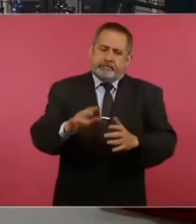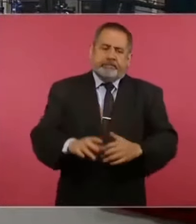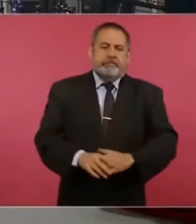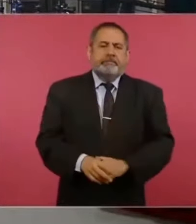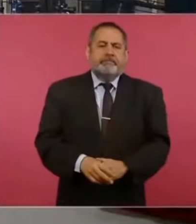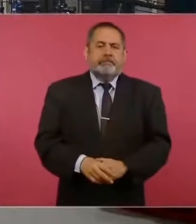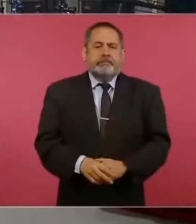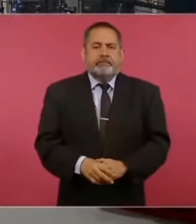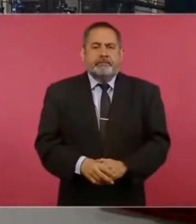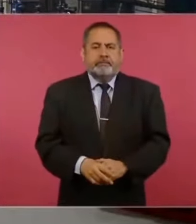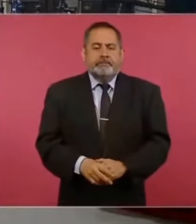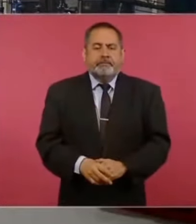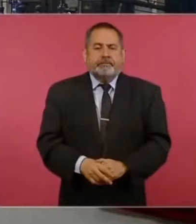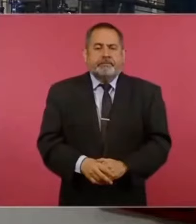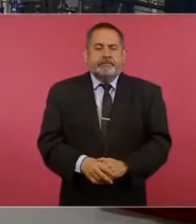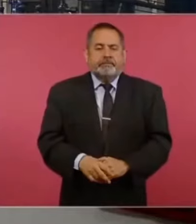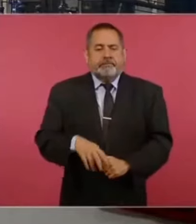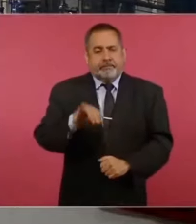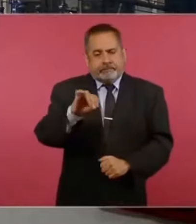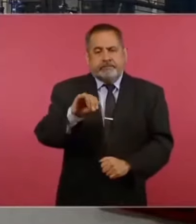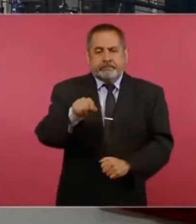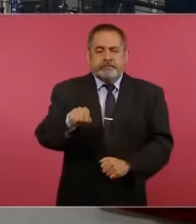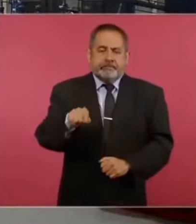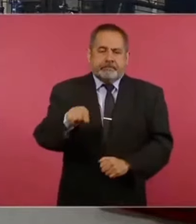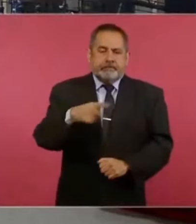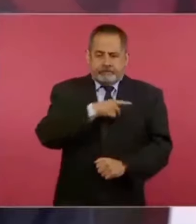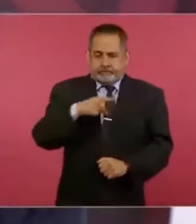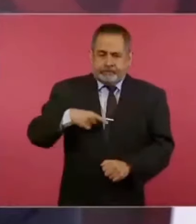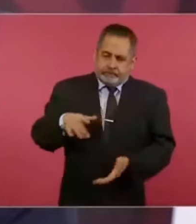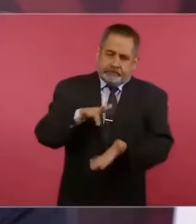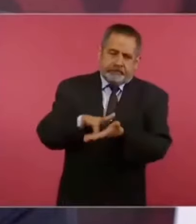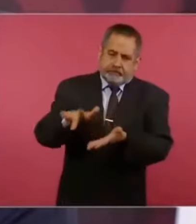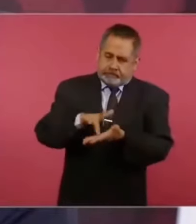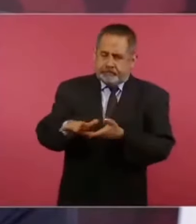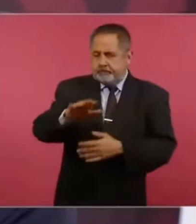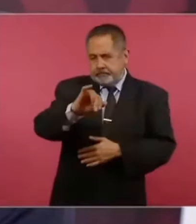Pero sí, sí, sí, debemos hacerlo.